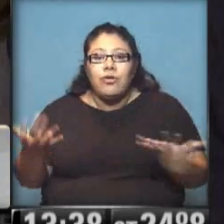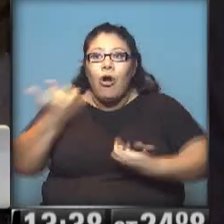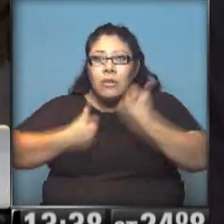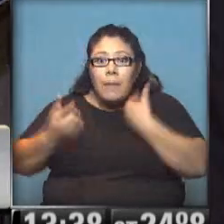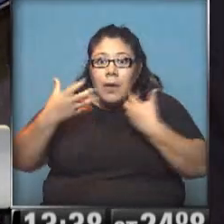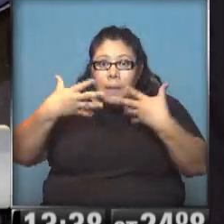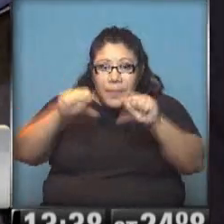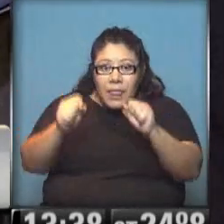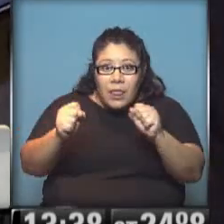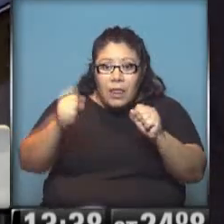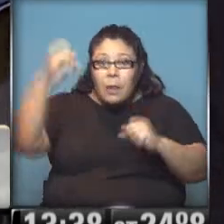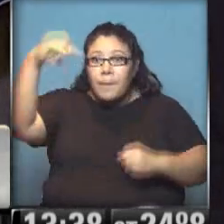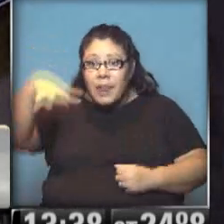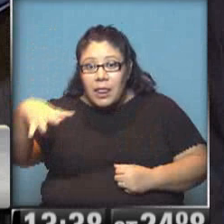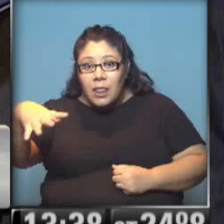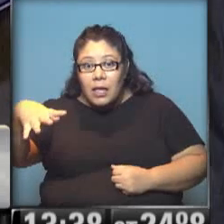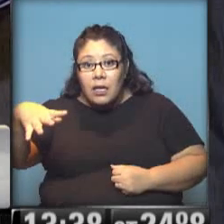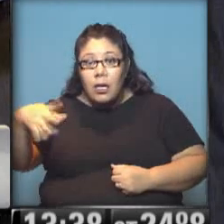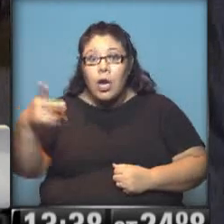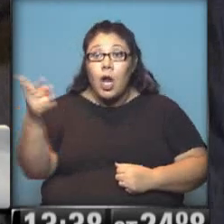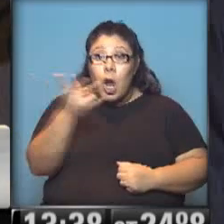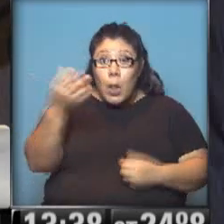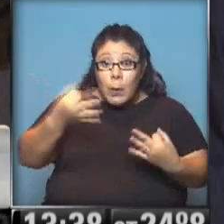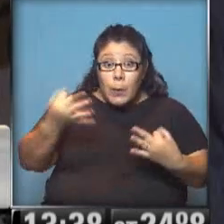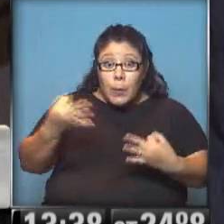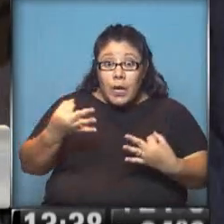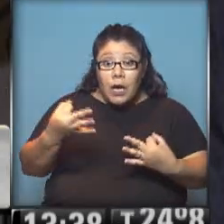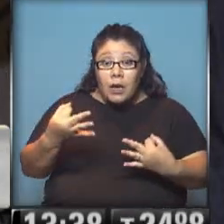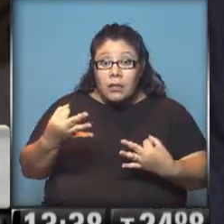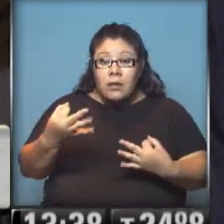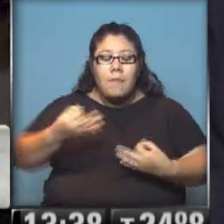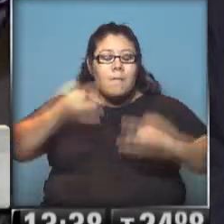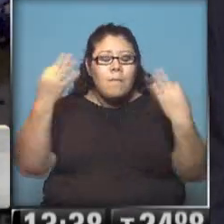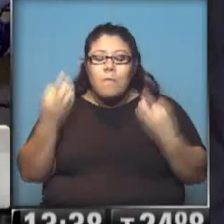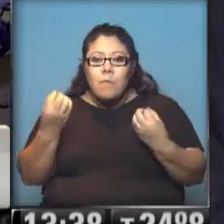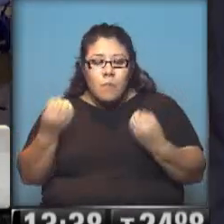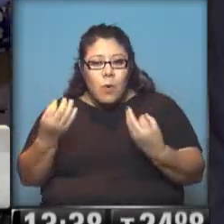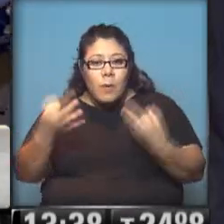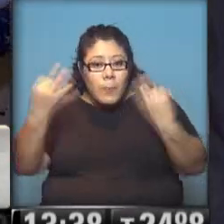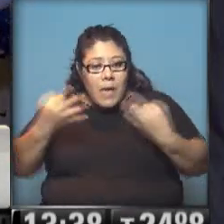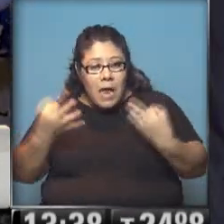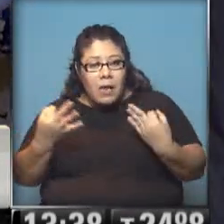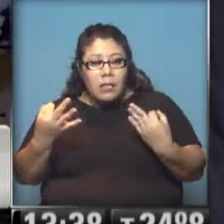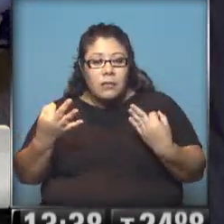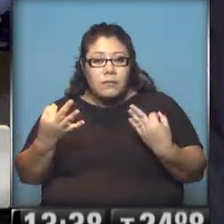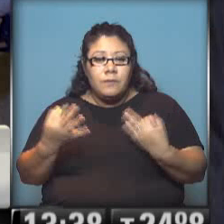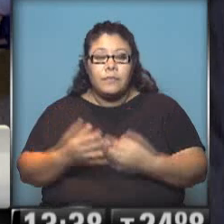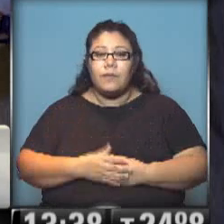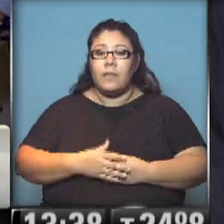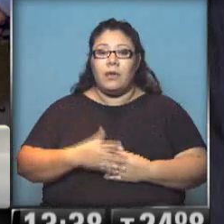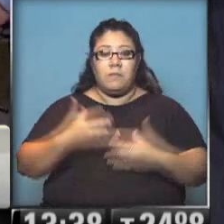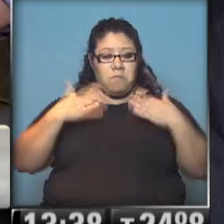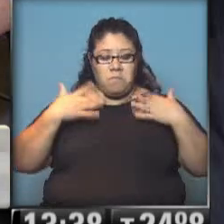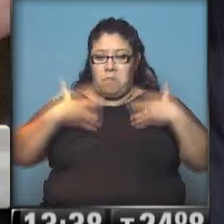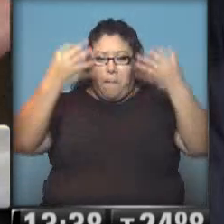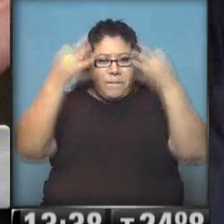aparecieron? ¿Están bien? ¿Eh? ¿Están bien? ¿Están bien? ¿Están muy bien? ¿Están bien? No les no les pasó nada, están